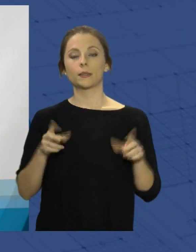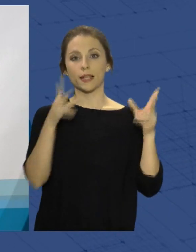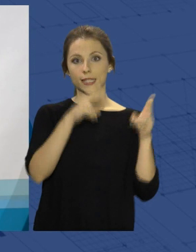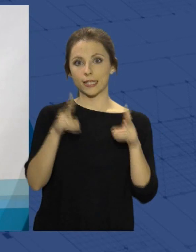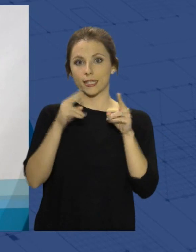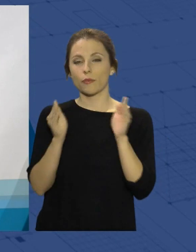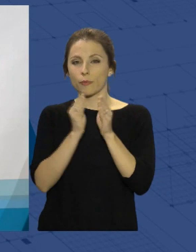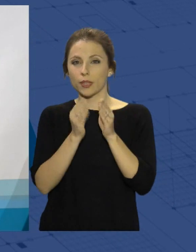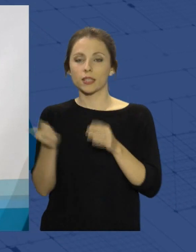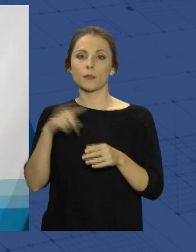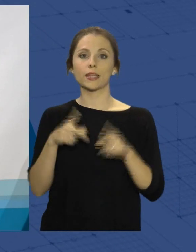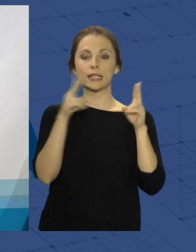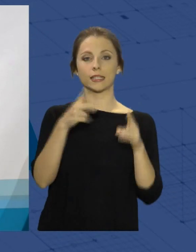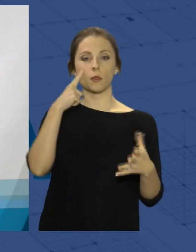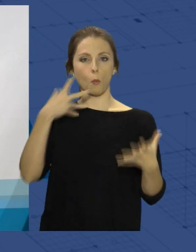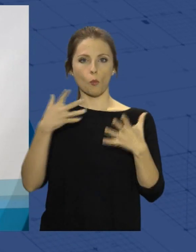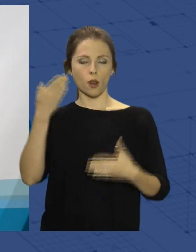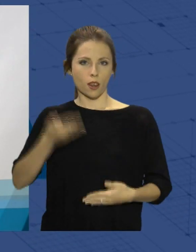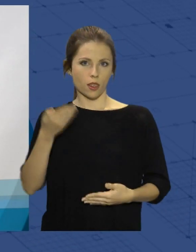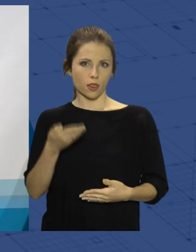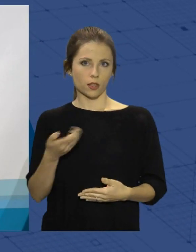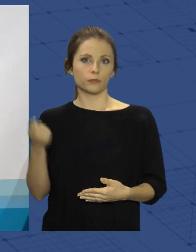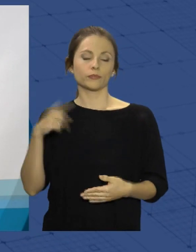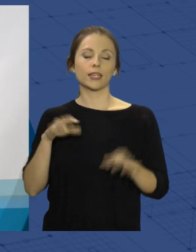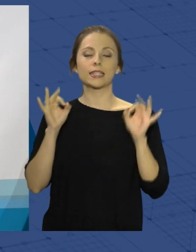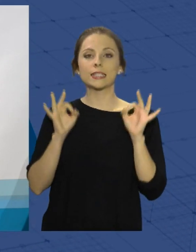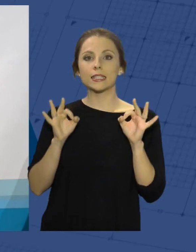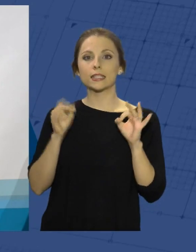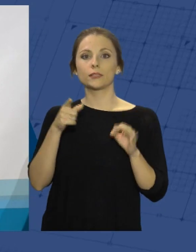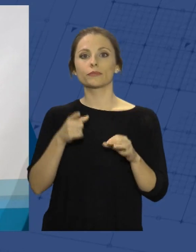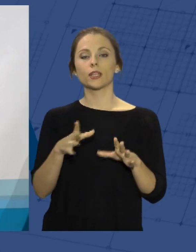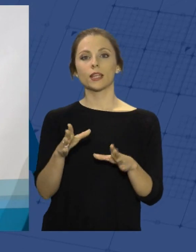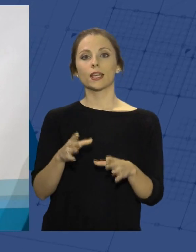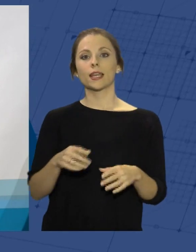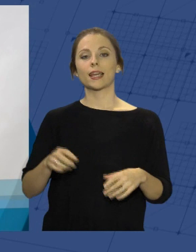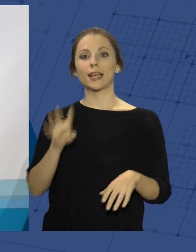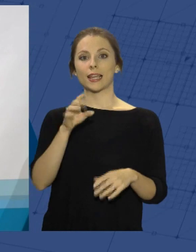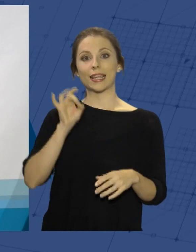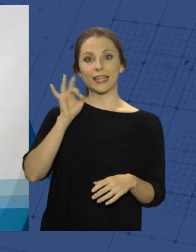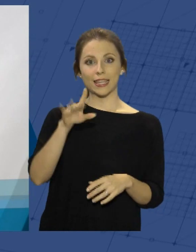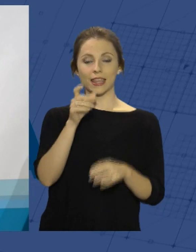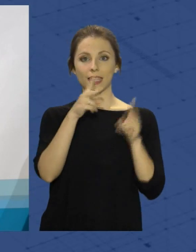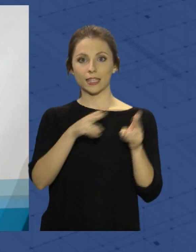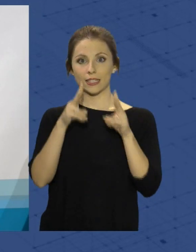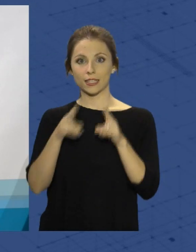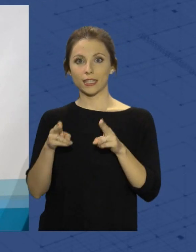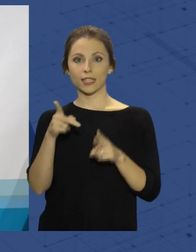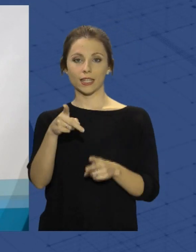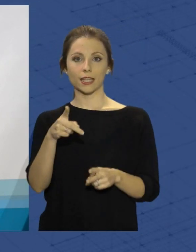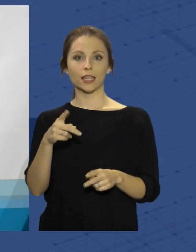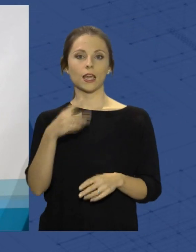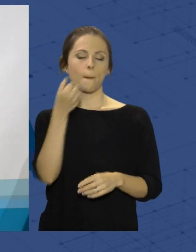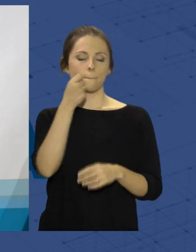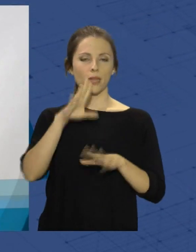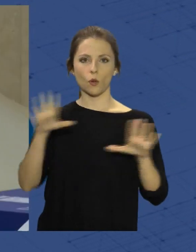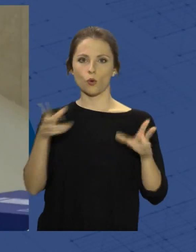y serie más popular, que se escogerá de las 15 series que optan a la mejor serie, sumando